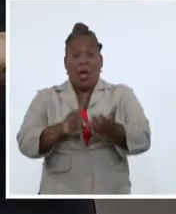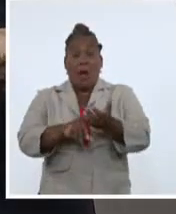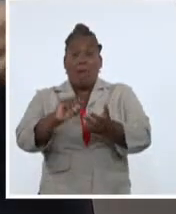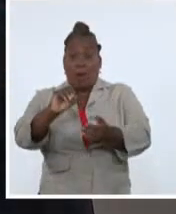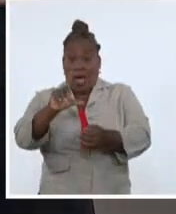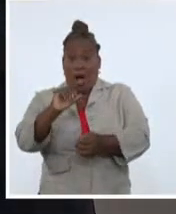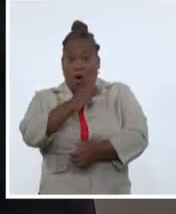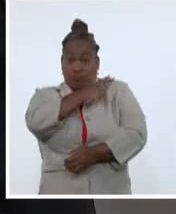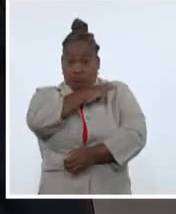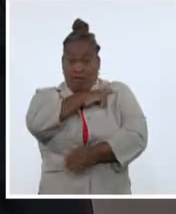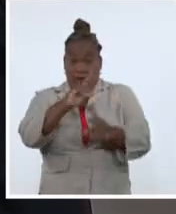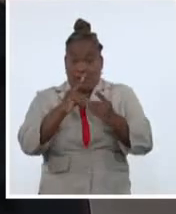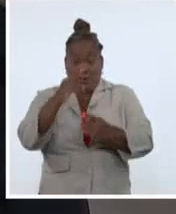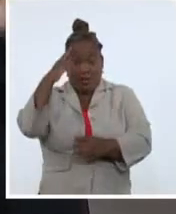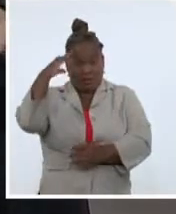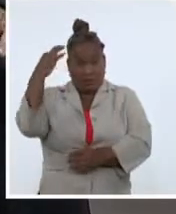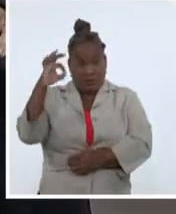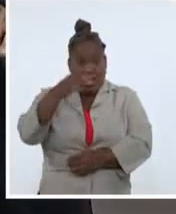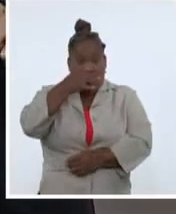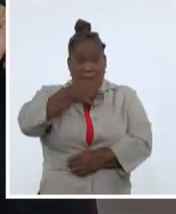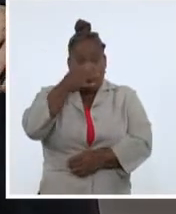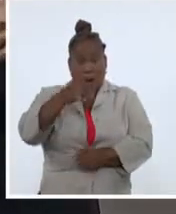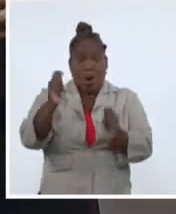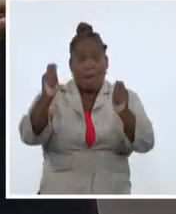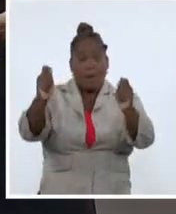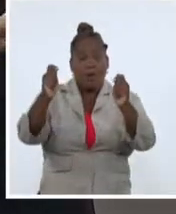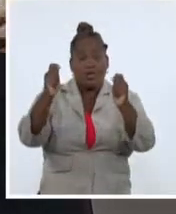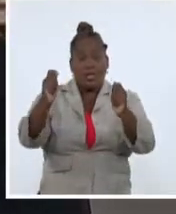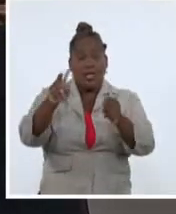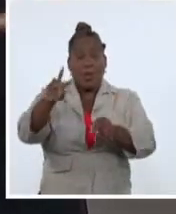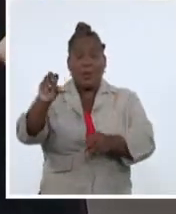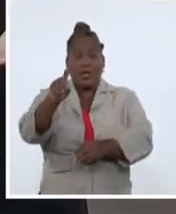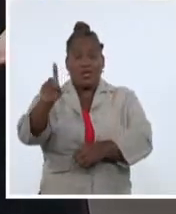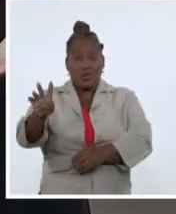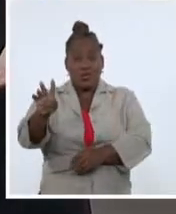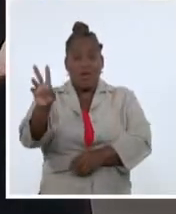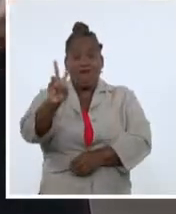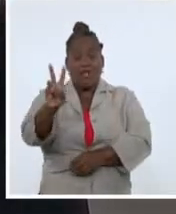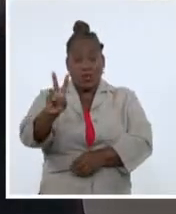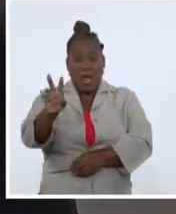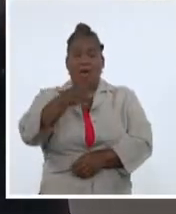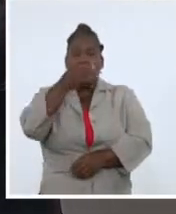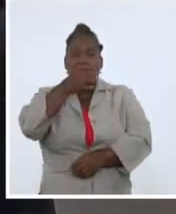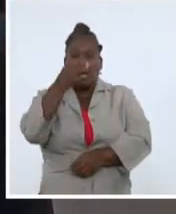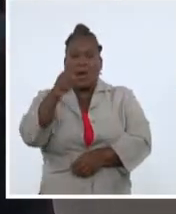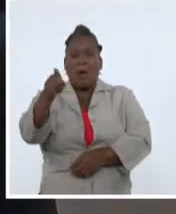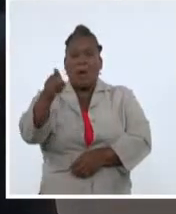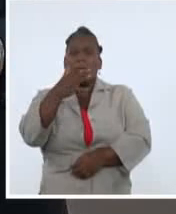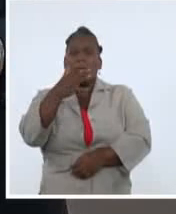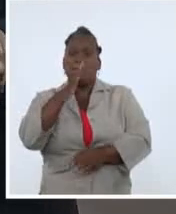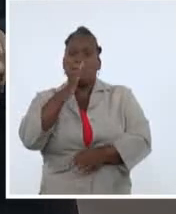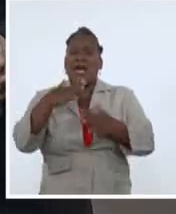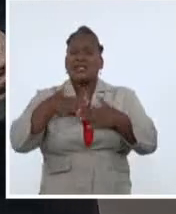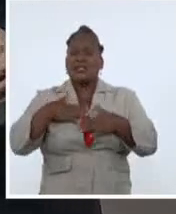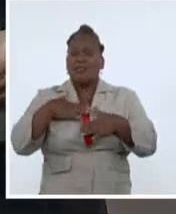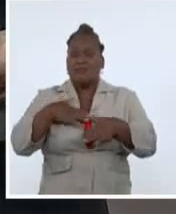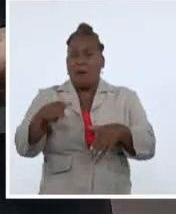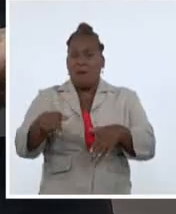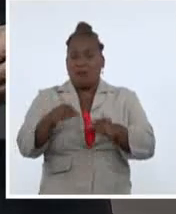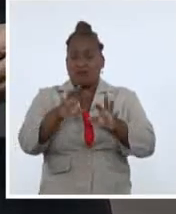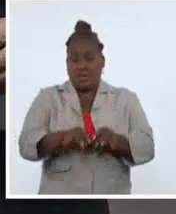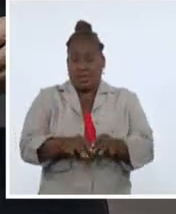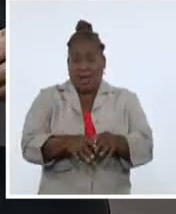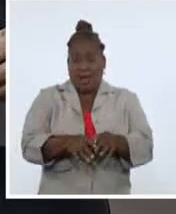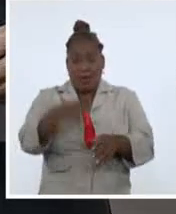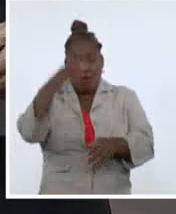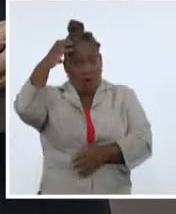detuvo igualmente en las protestas del 2014, las que fueron calificadas como pacíficas por el entonces secretario de Estado de los Estados Unidos,